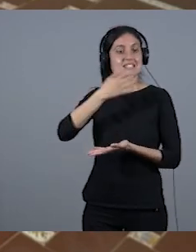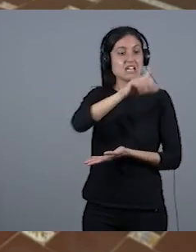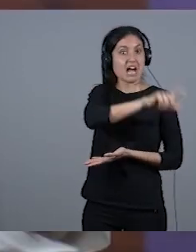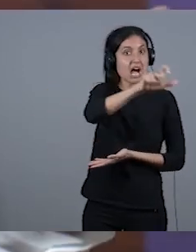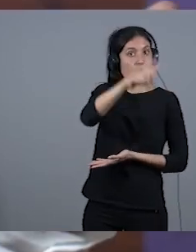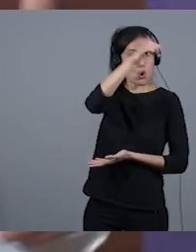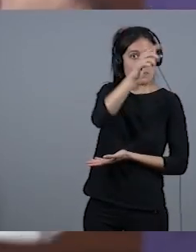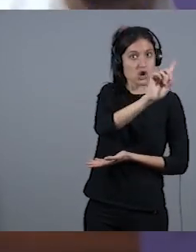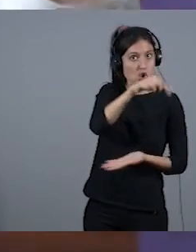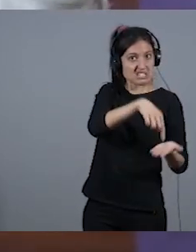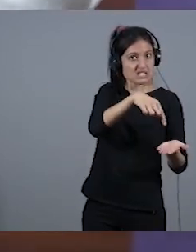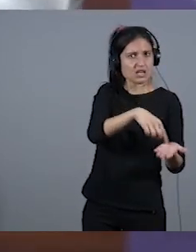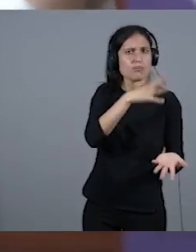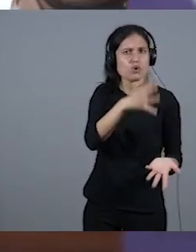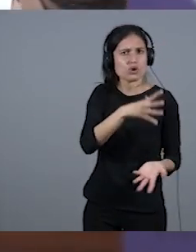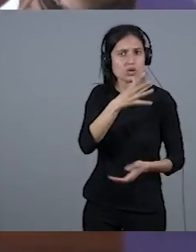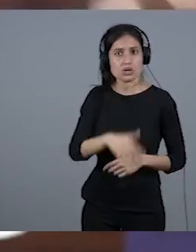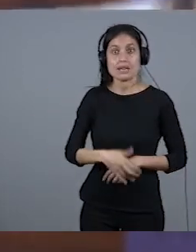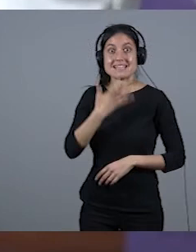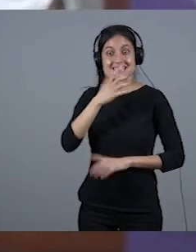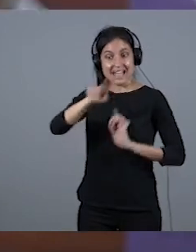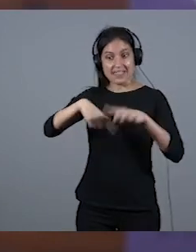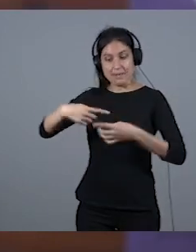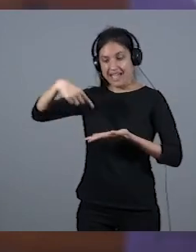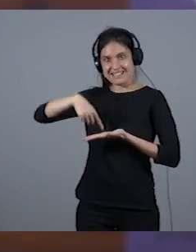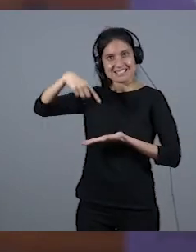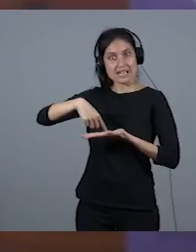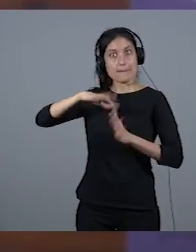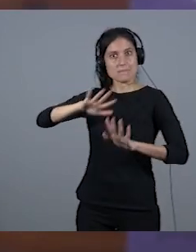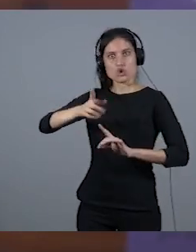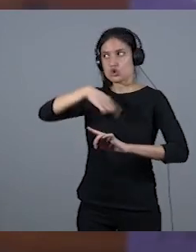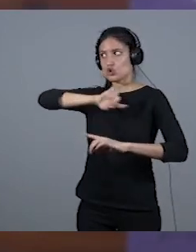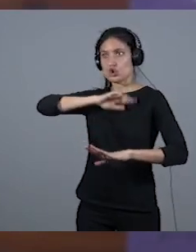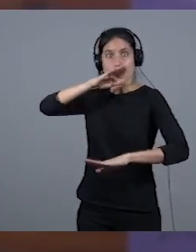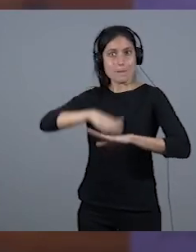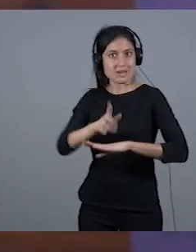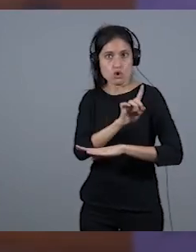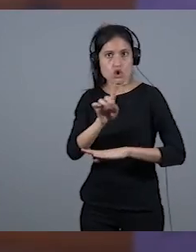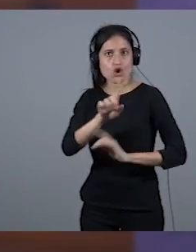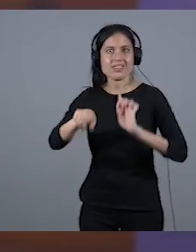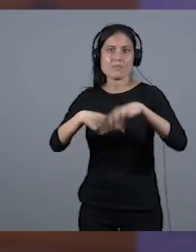cuando se nos exigen y no cumplimos se nos culpabiliza? Es que